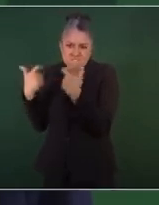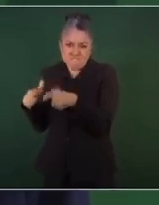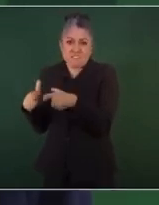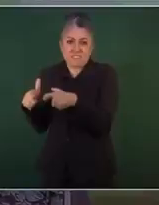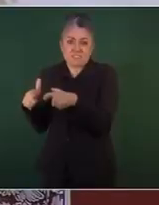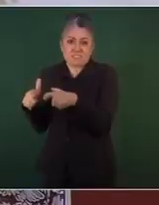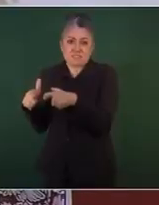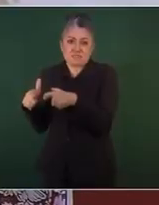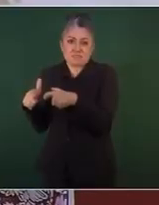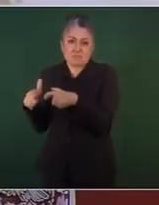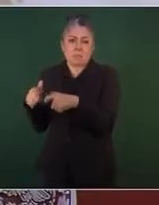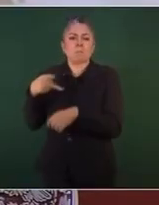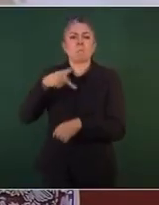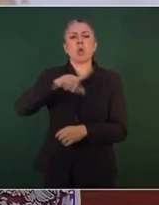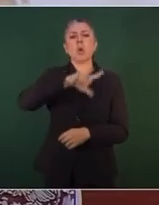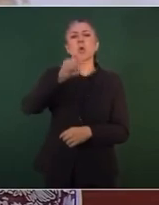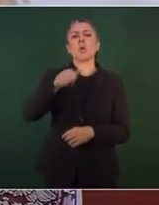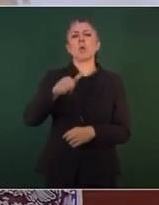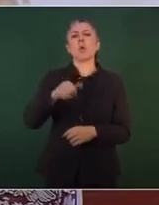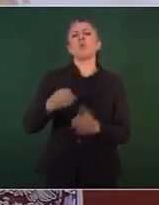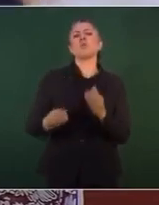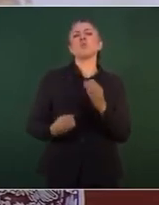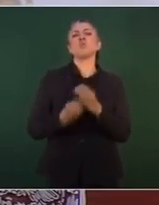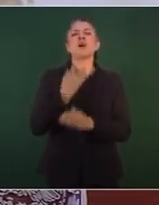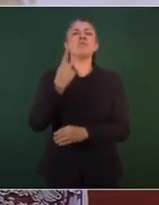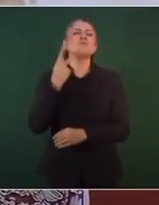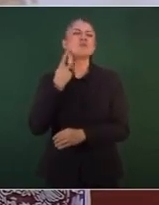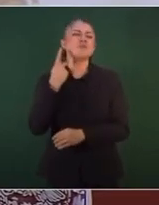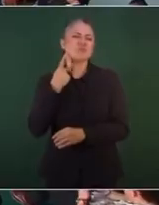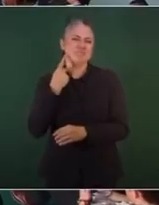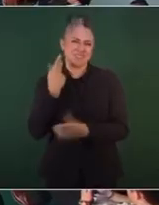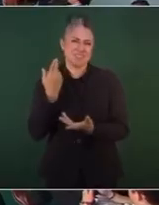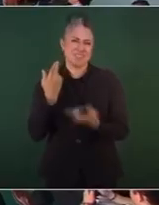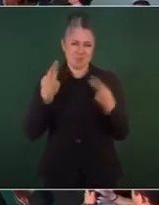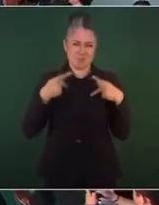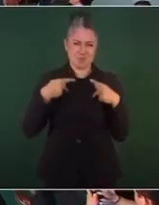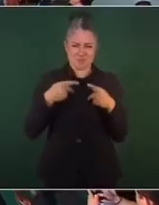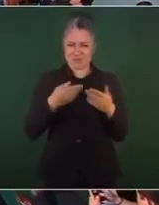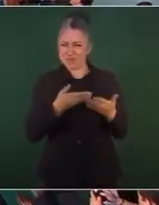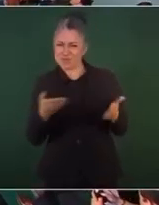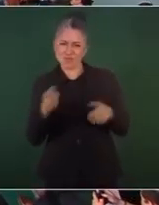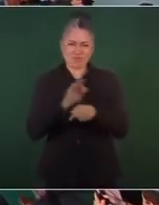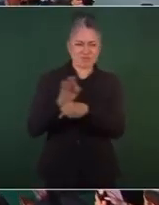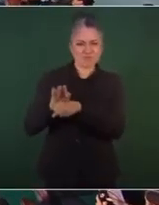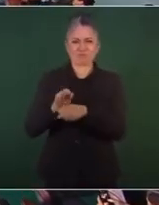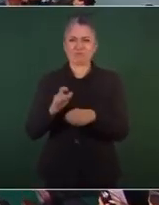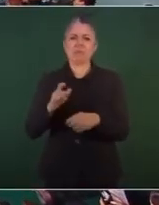y así surgieron las organizaciones no gubernamentales